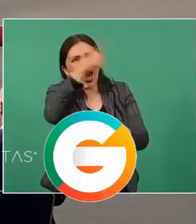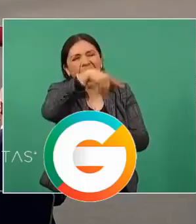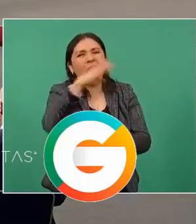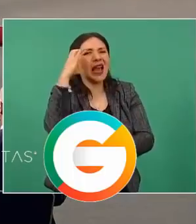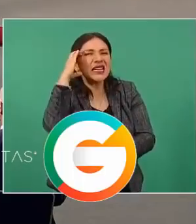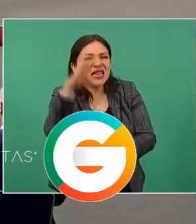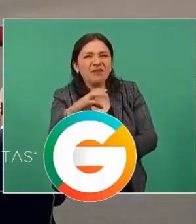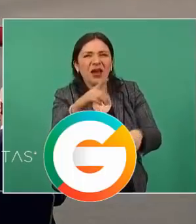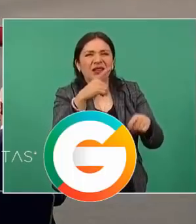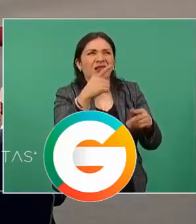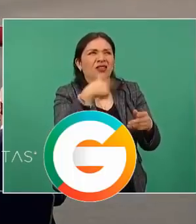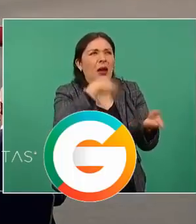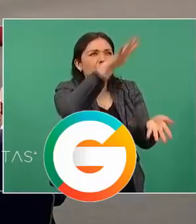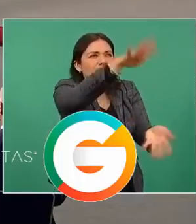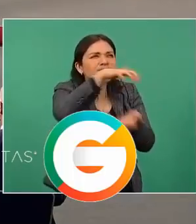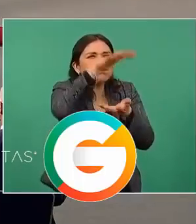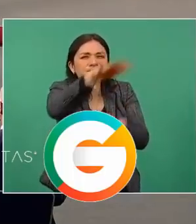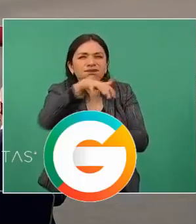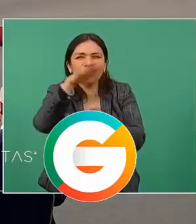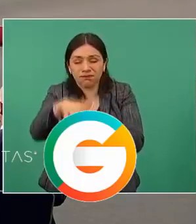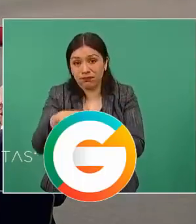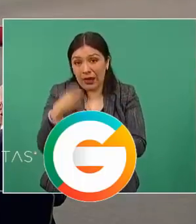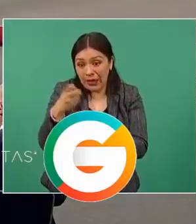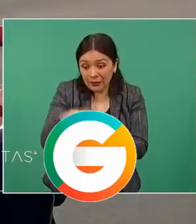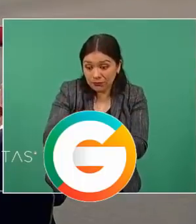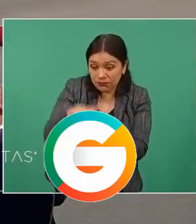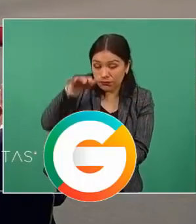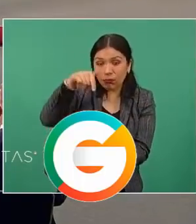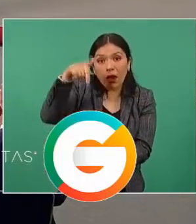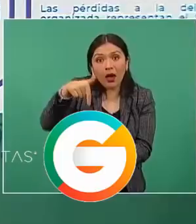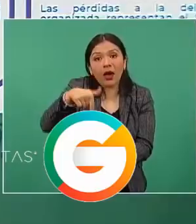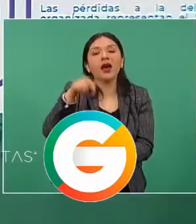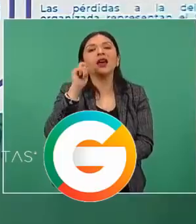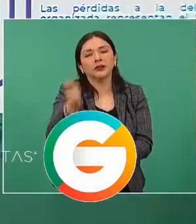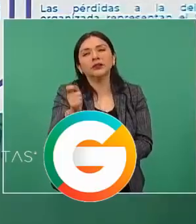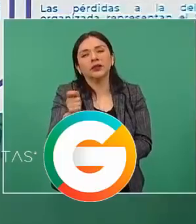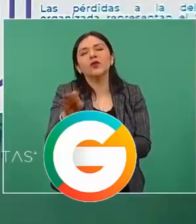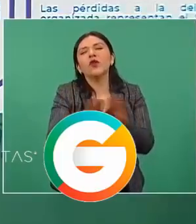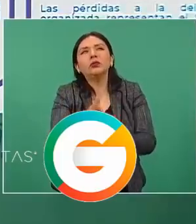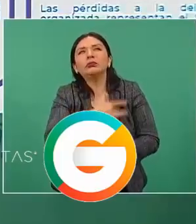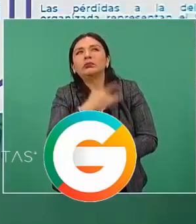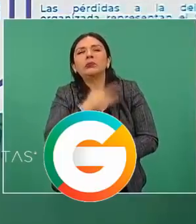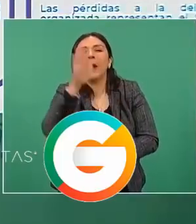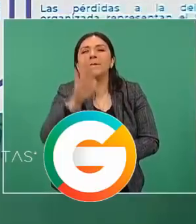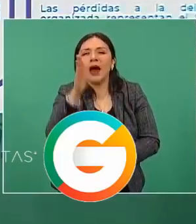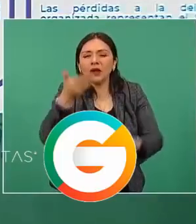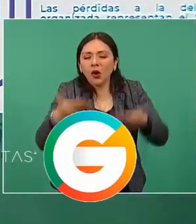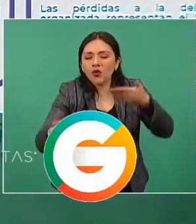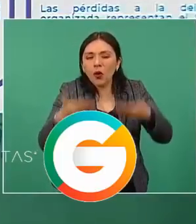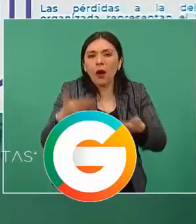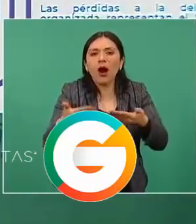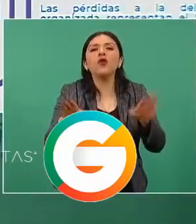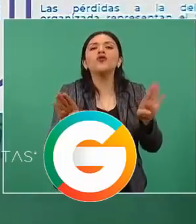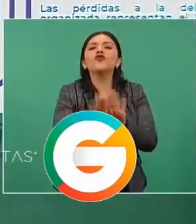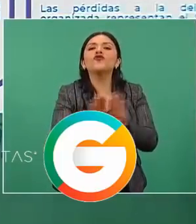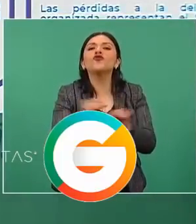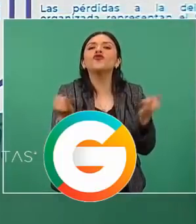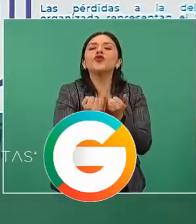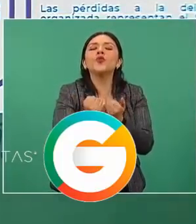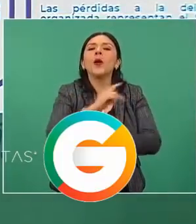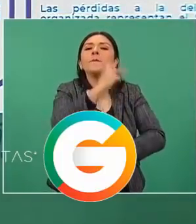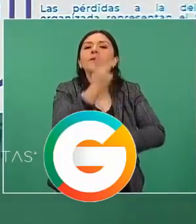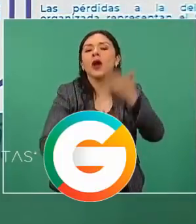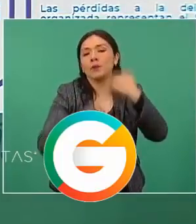en recursos, corresponde a hacer una comparación con los programas de